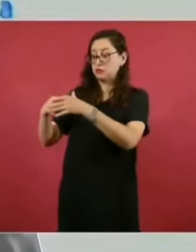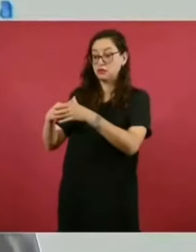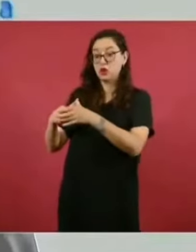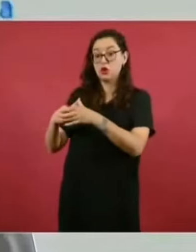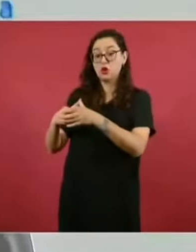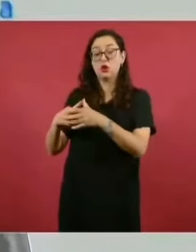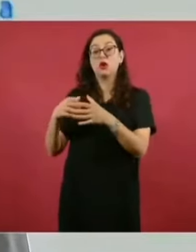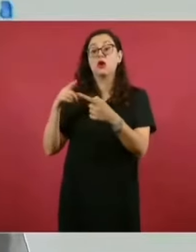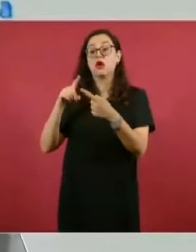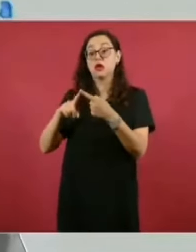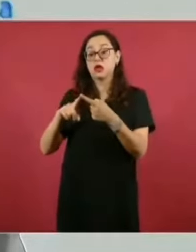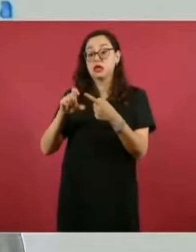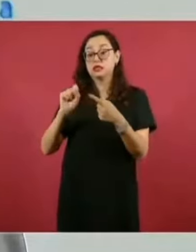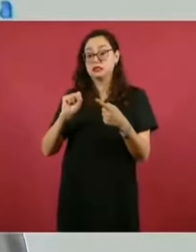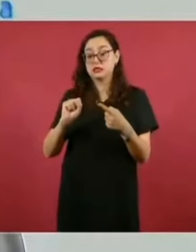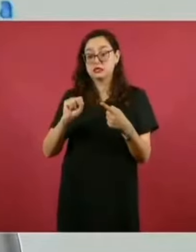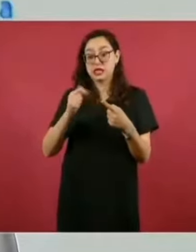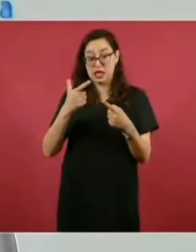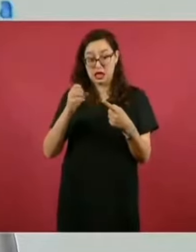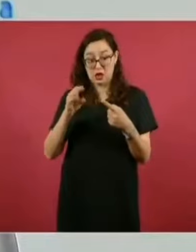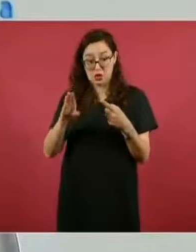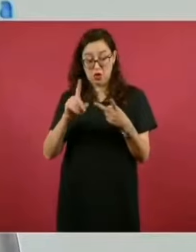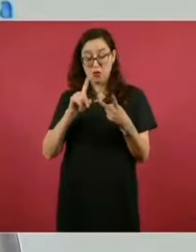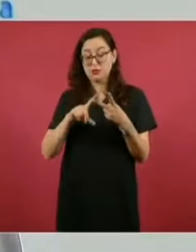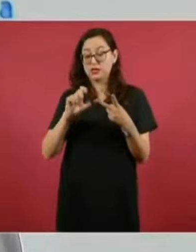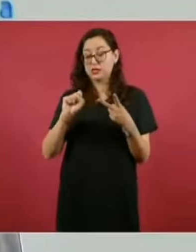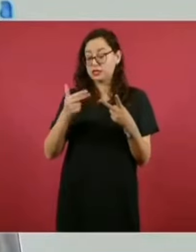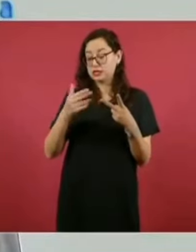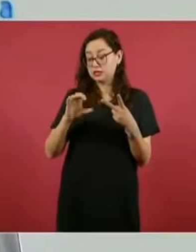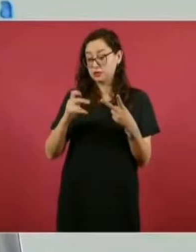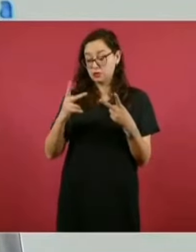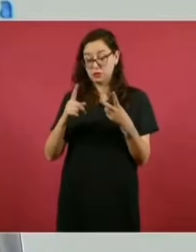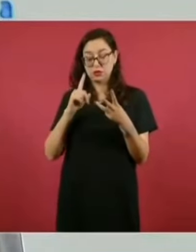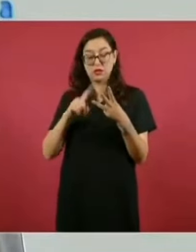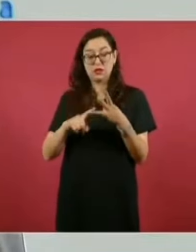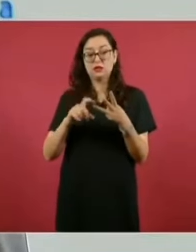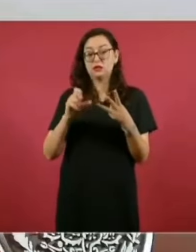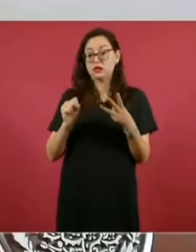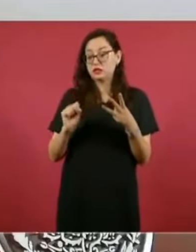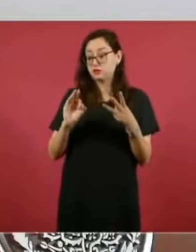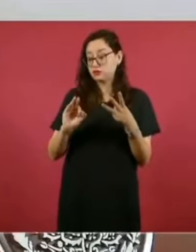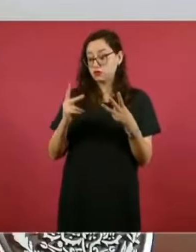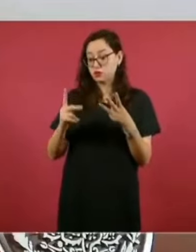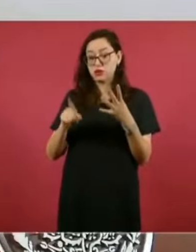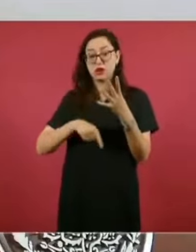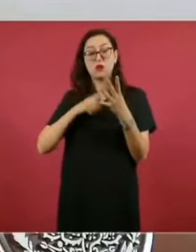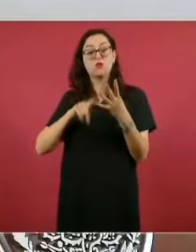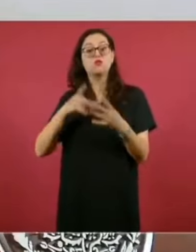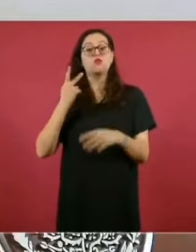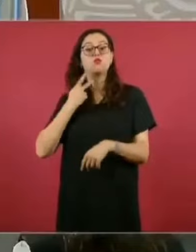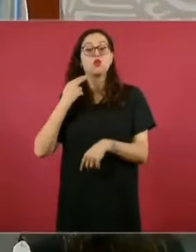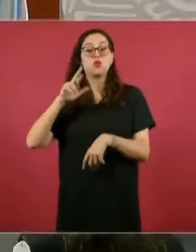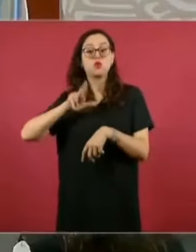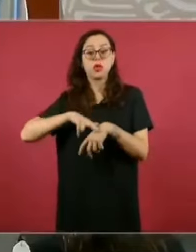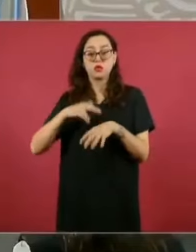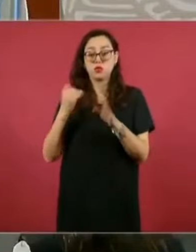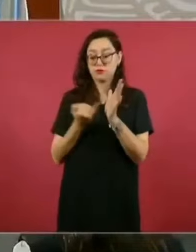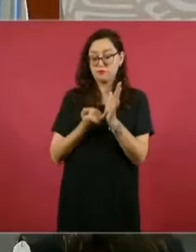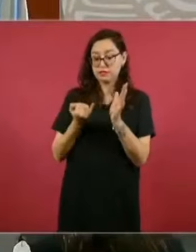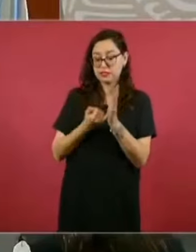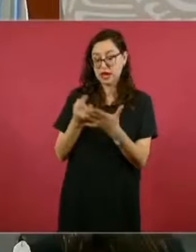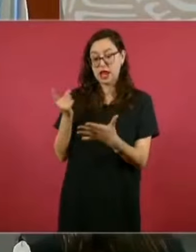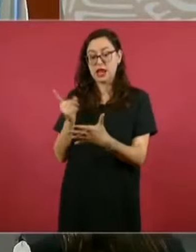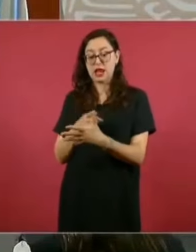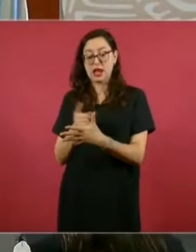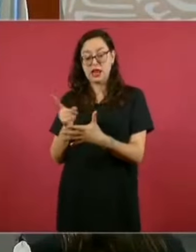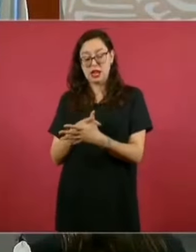Gobernación de Hacienda, la Función Pública, la Procuraduría Fiscal y la nueva